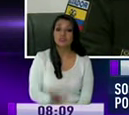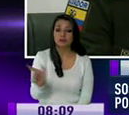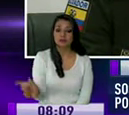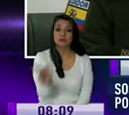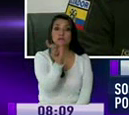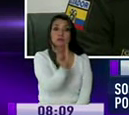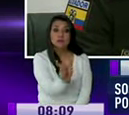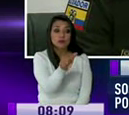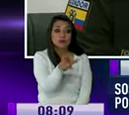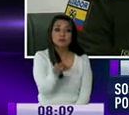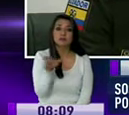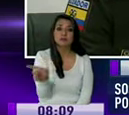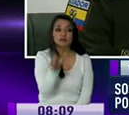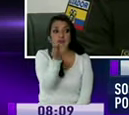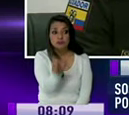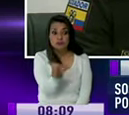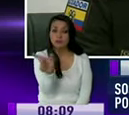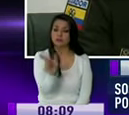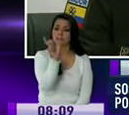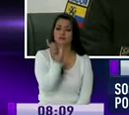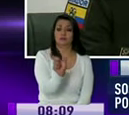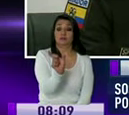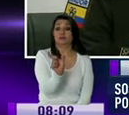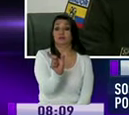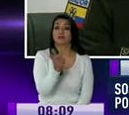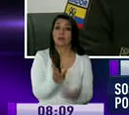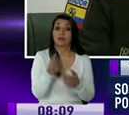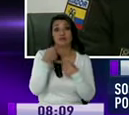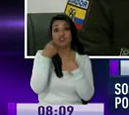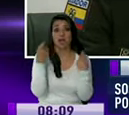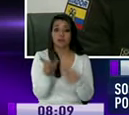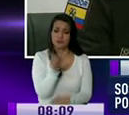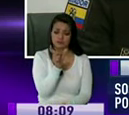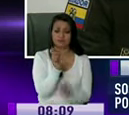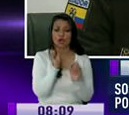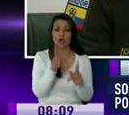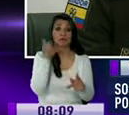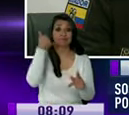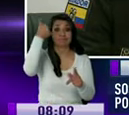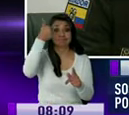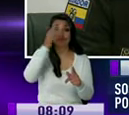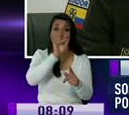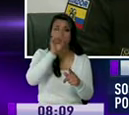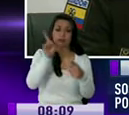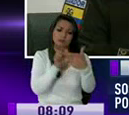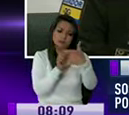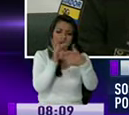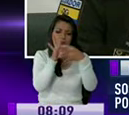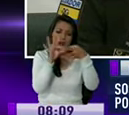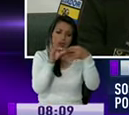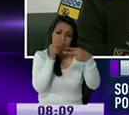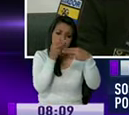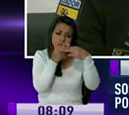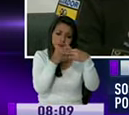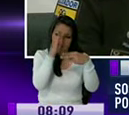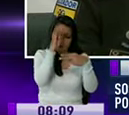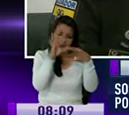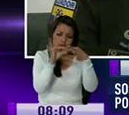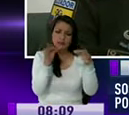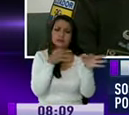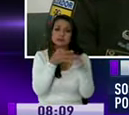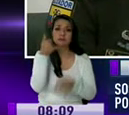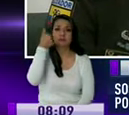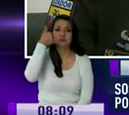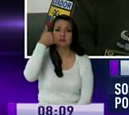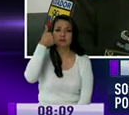su credencial. Si le presentan credencial, porque puede ser falsa, llame al 911, indique lo que está sucediendo y dé el